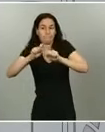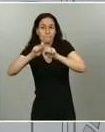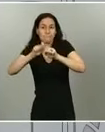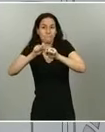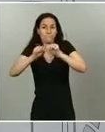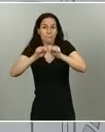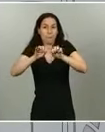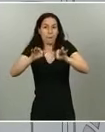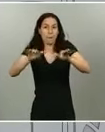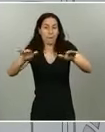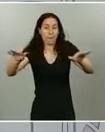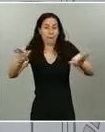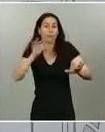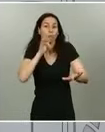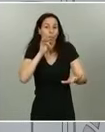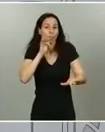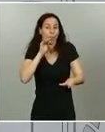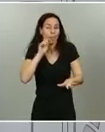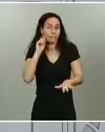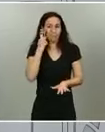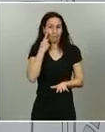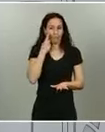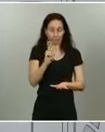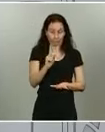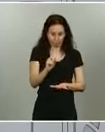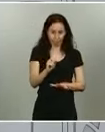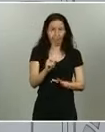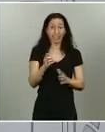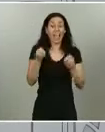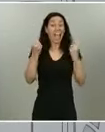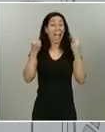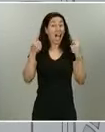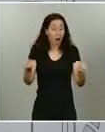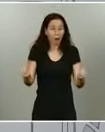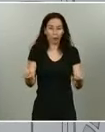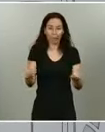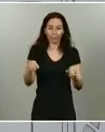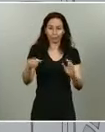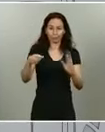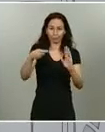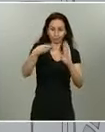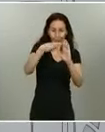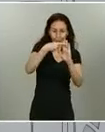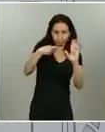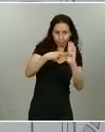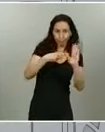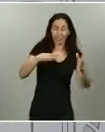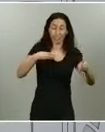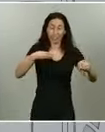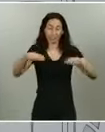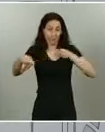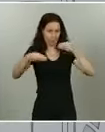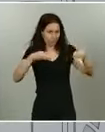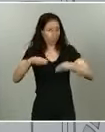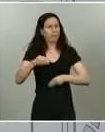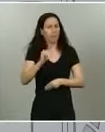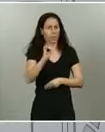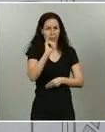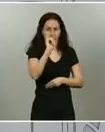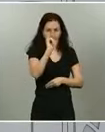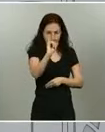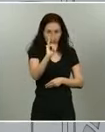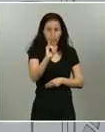que, a pesar de que vayamos abriendo y reduciendo las medidas de restricción de la movilidad, seguimos